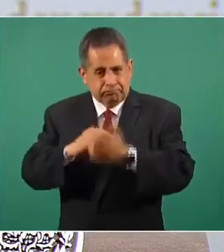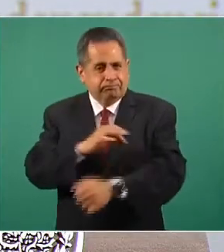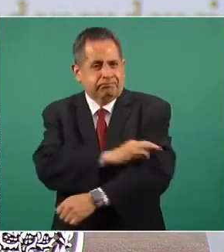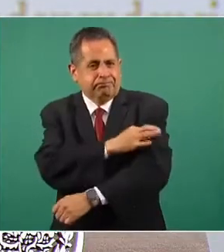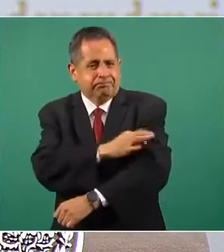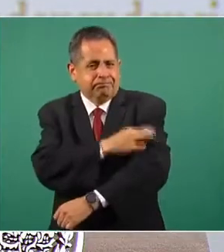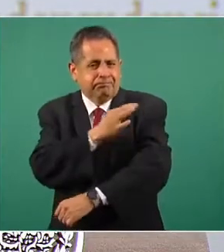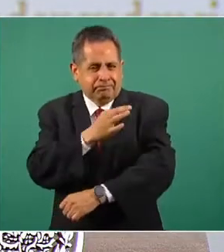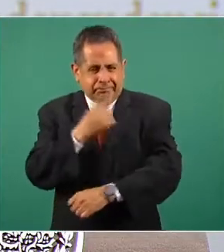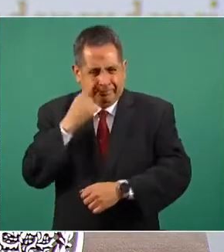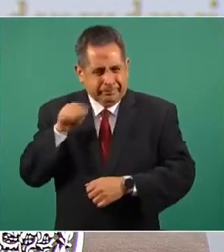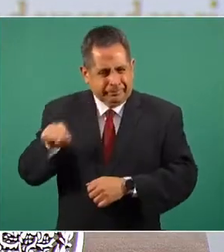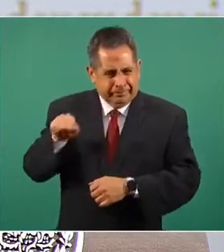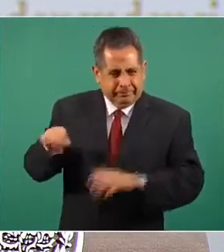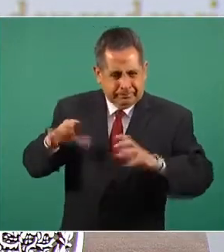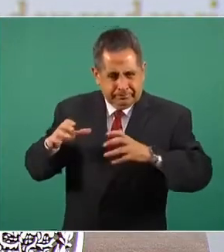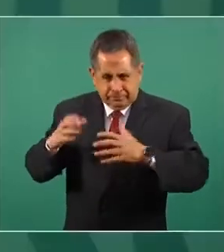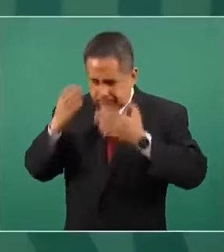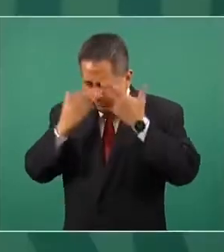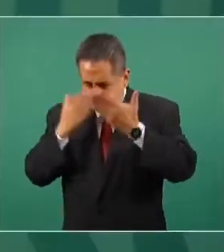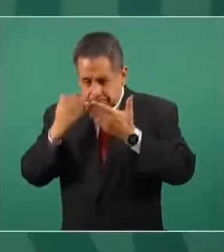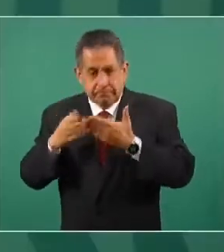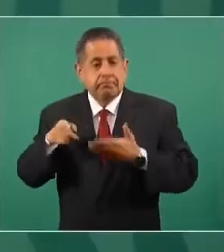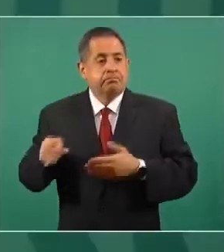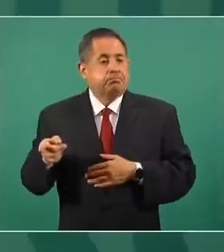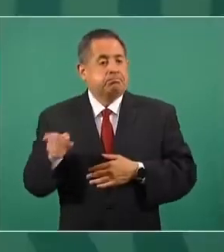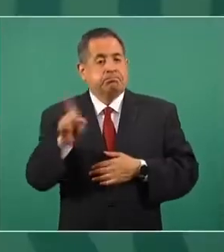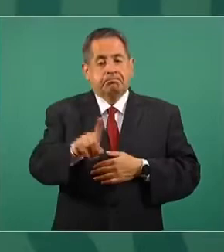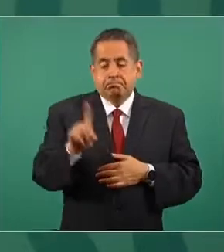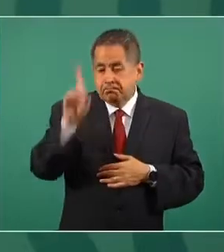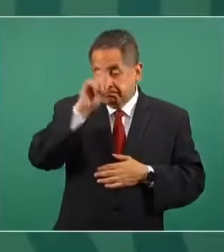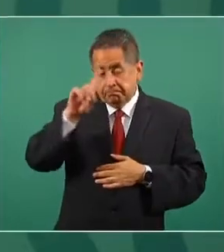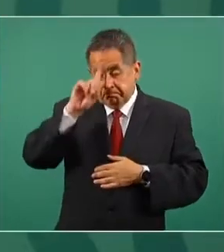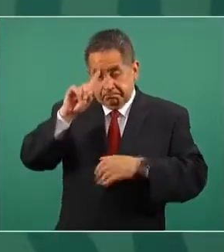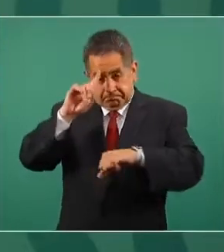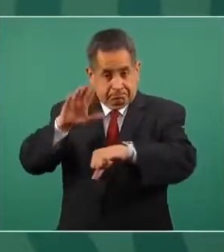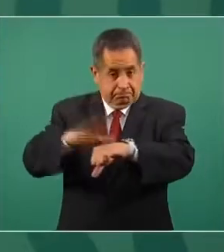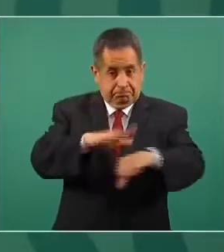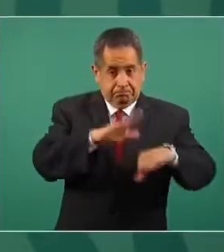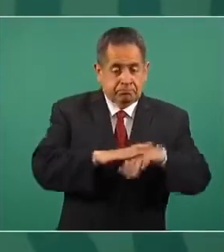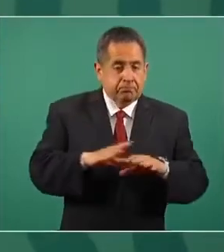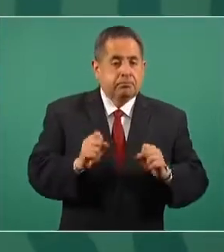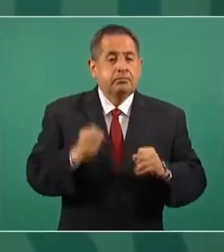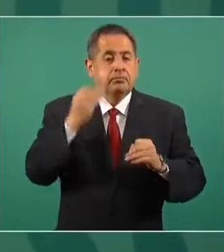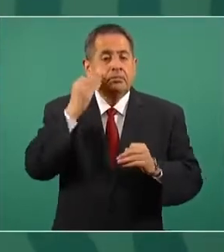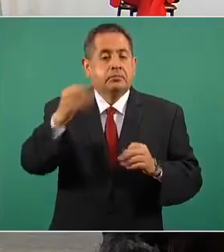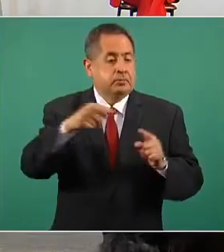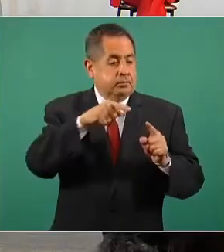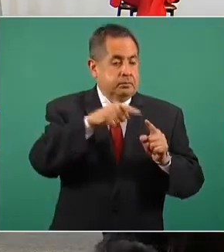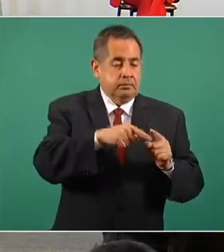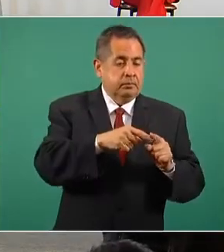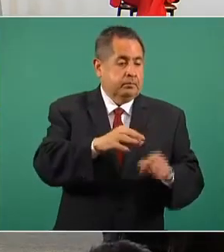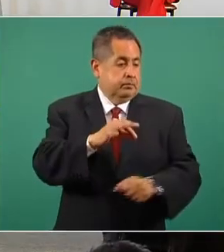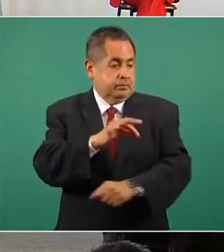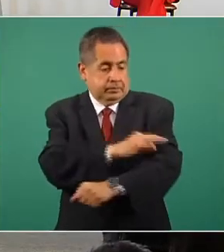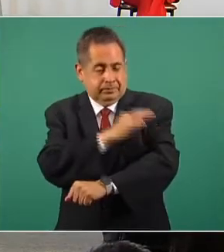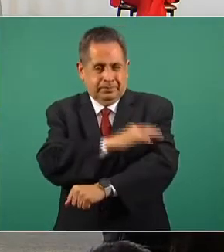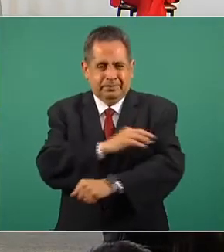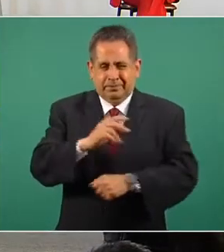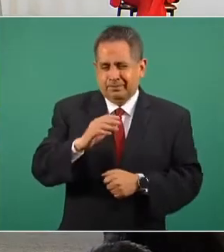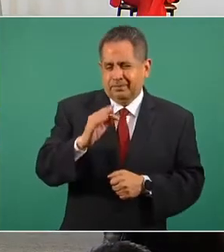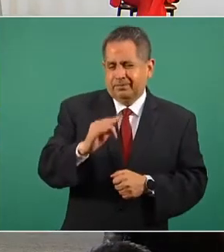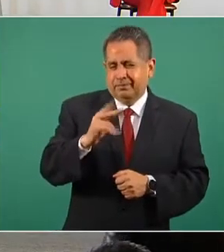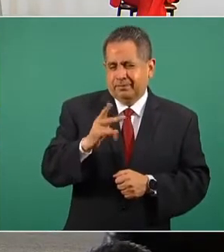acaba de publicar una recomendación sobre el intervalo de aplicación de la vacuna de Pfizer